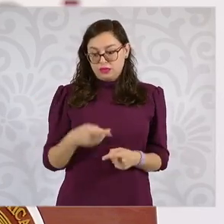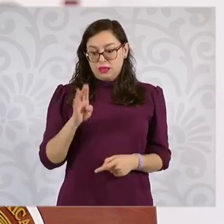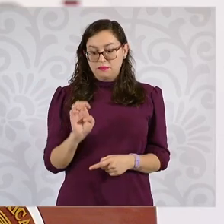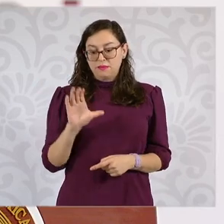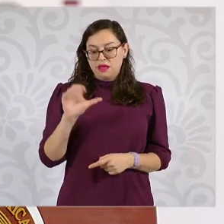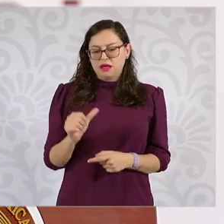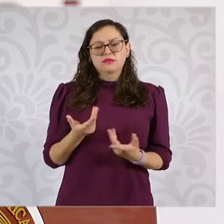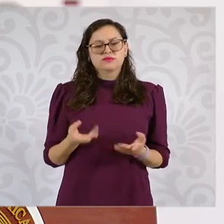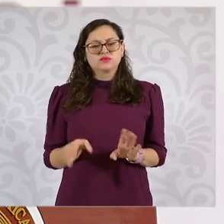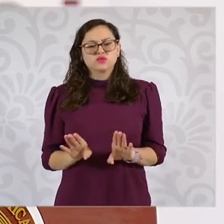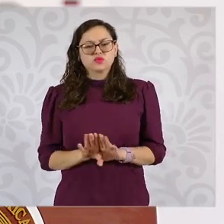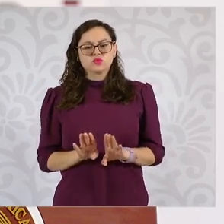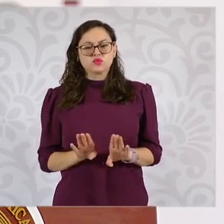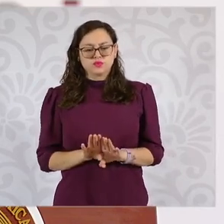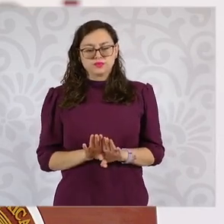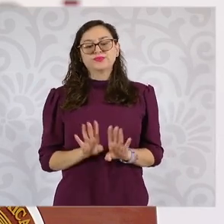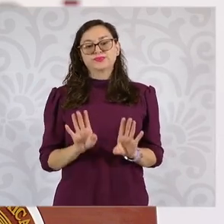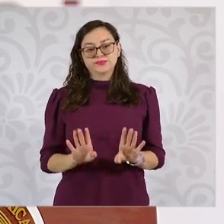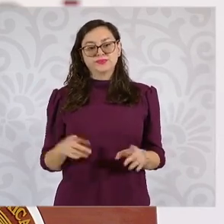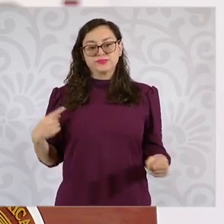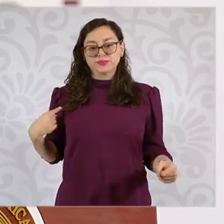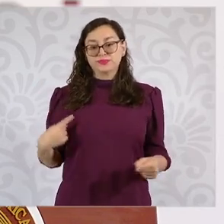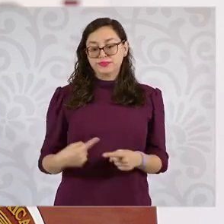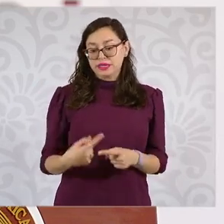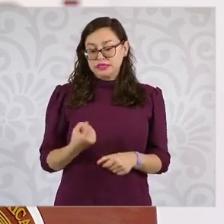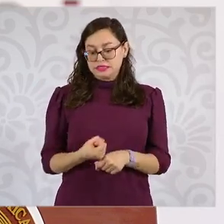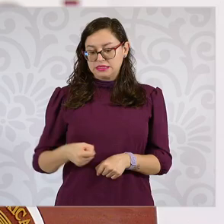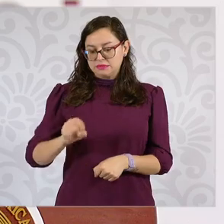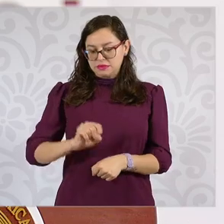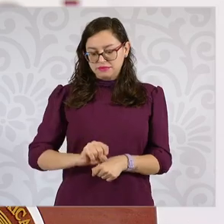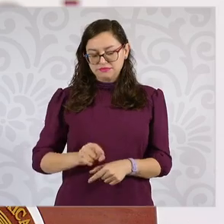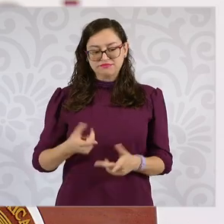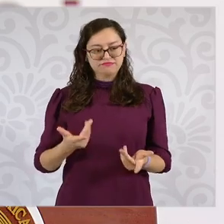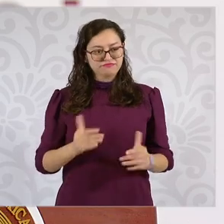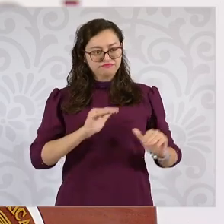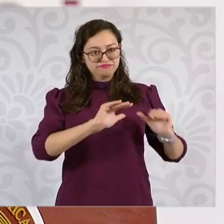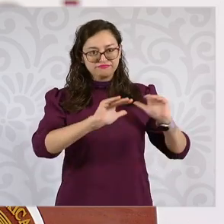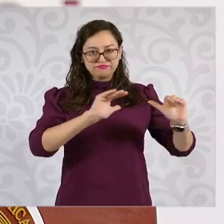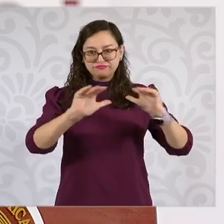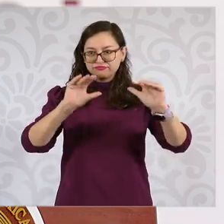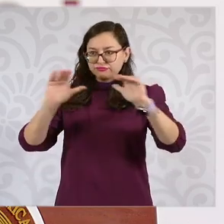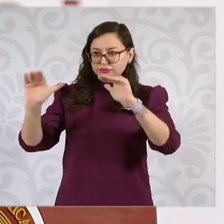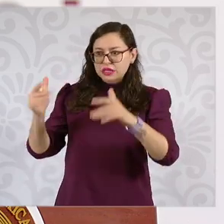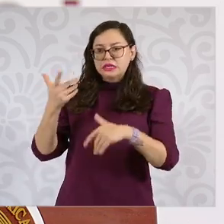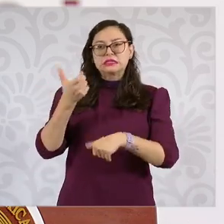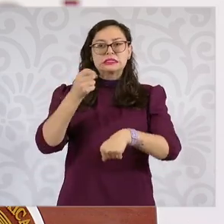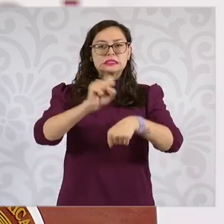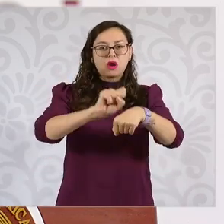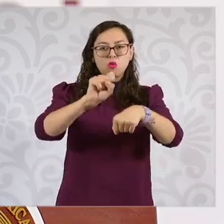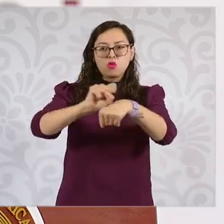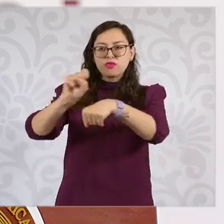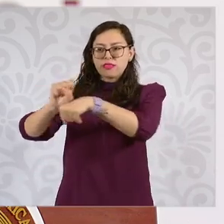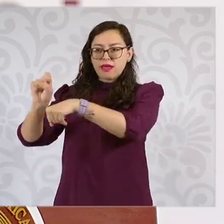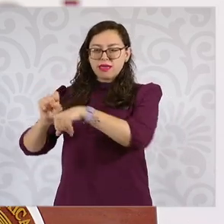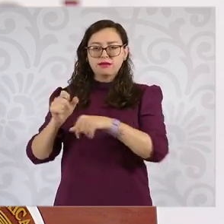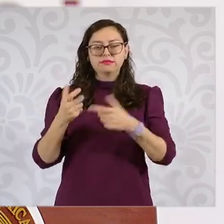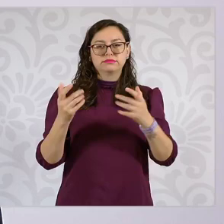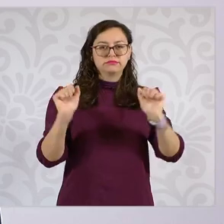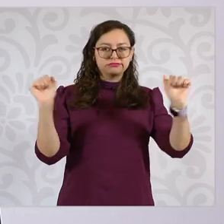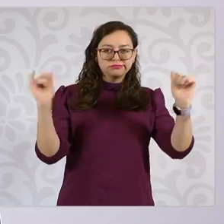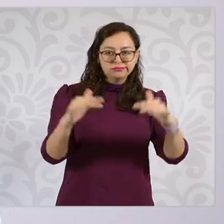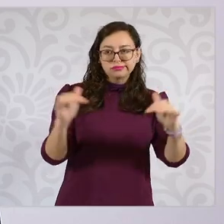Esta semana que terminó iniciaron las asambleas en las secundarias, realizamos siete mil